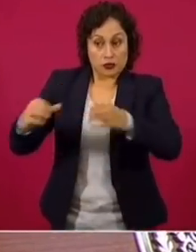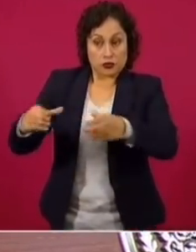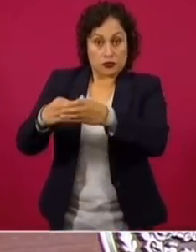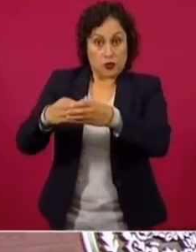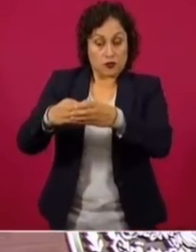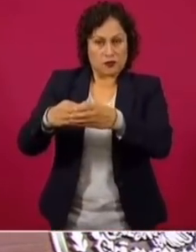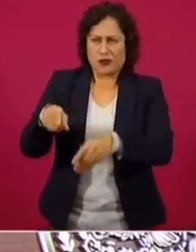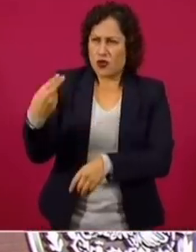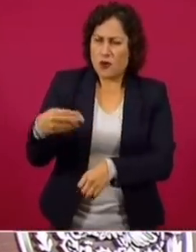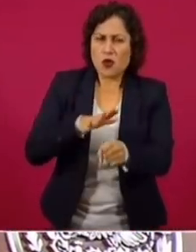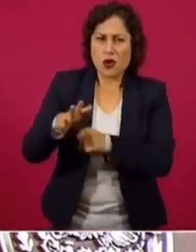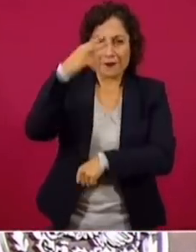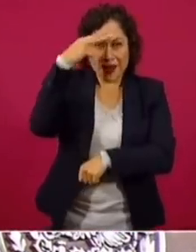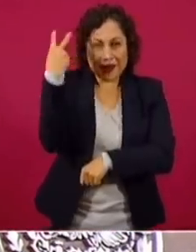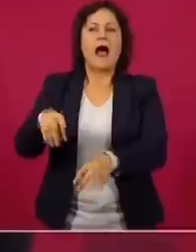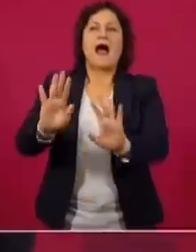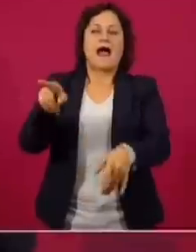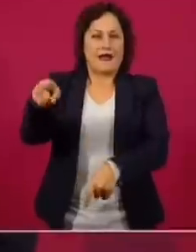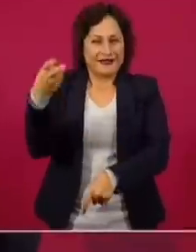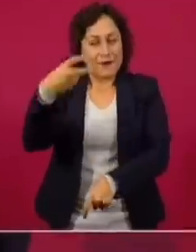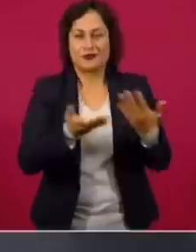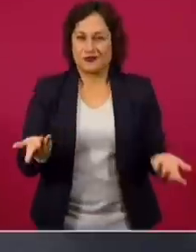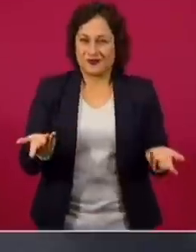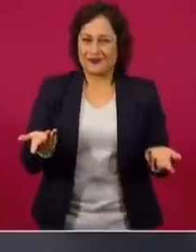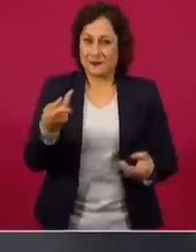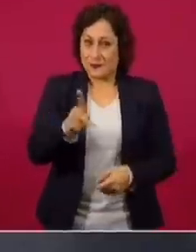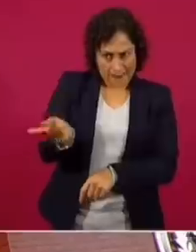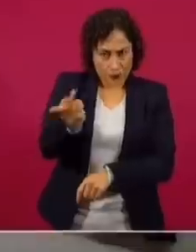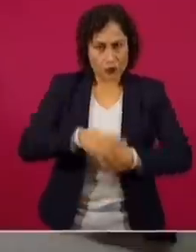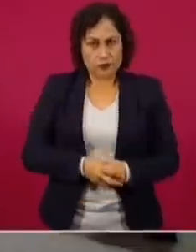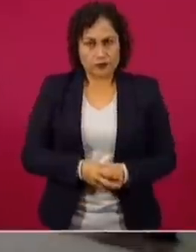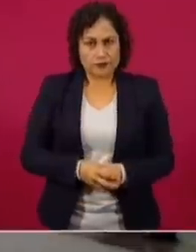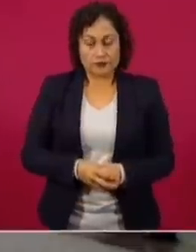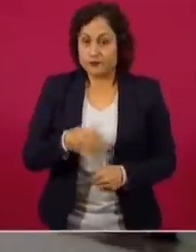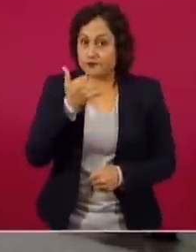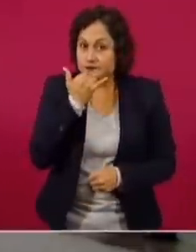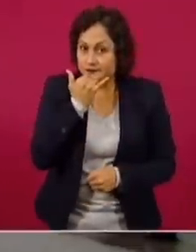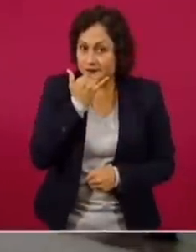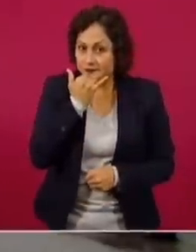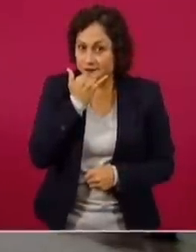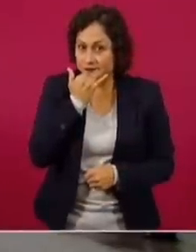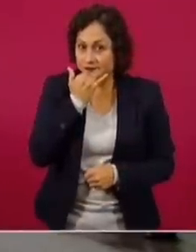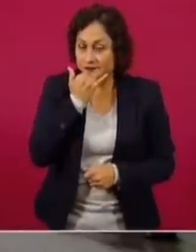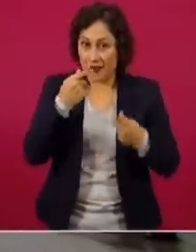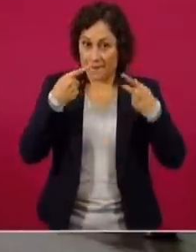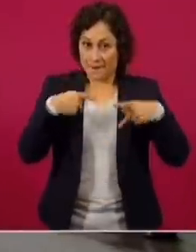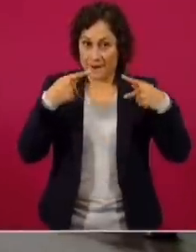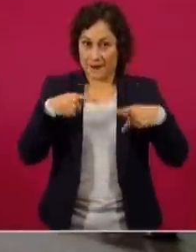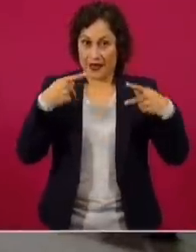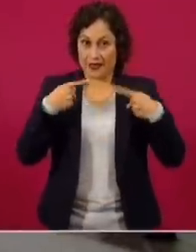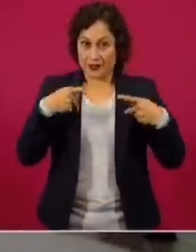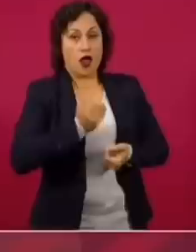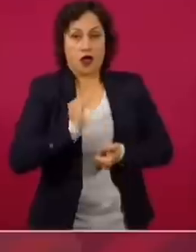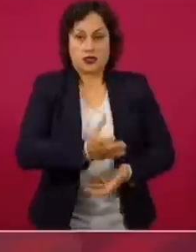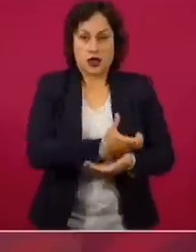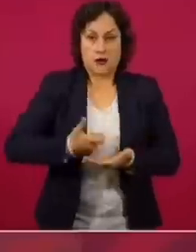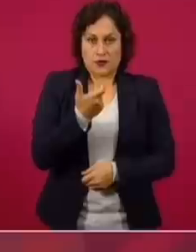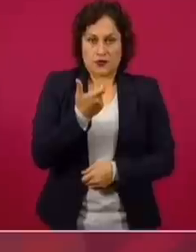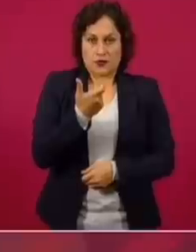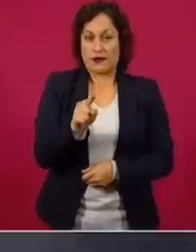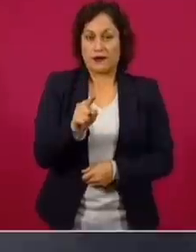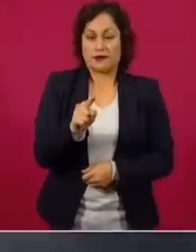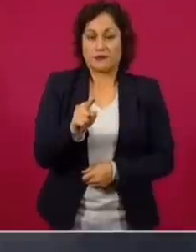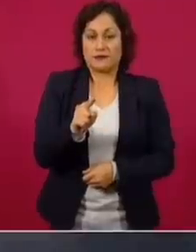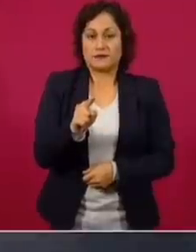Defender la Corrupción. Pero a ver, les pregunto a ellos. ¿Qué no es corrupción recibir dinero del gobierno de Estados Unidos para